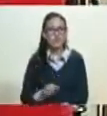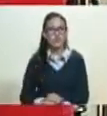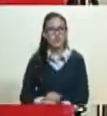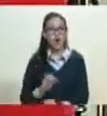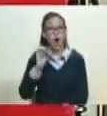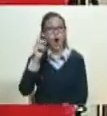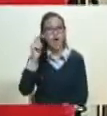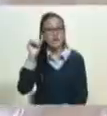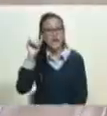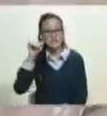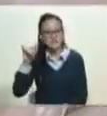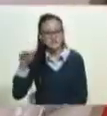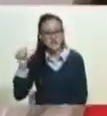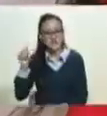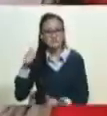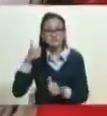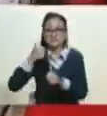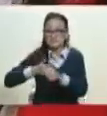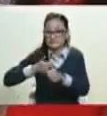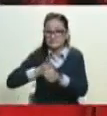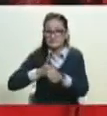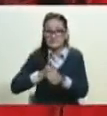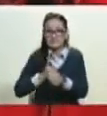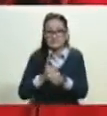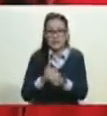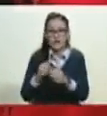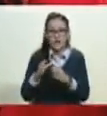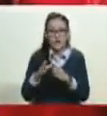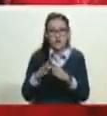juro usted